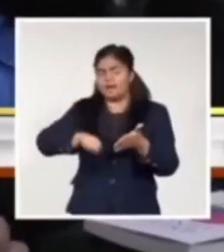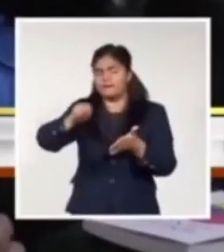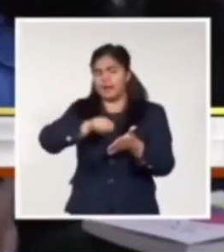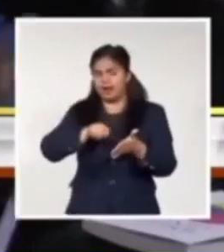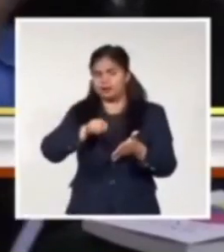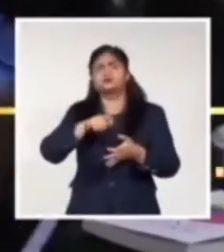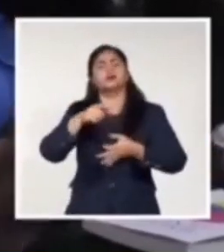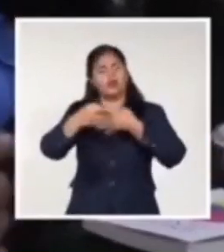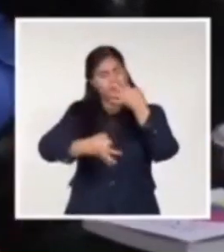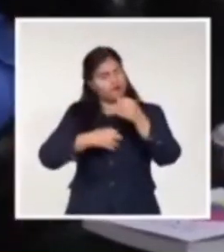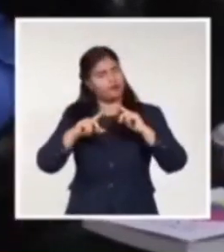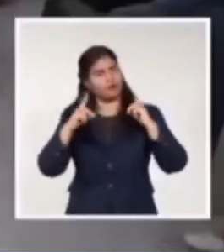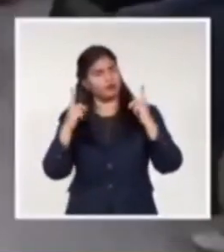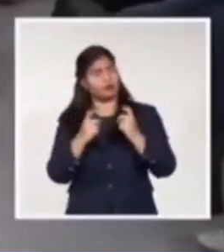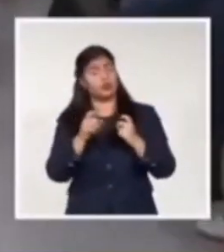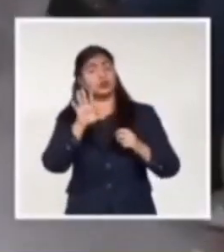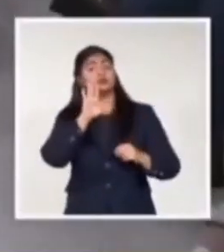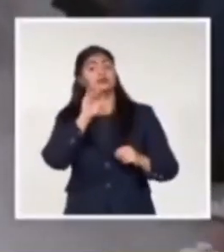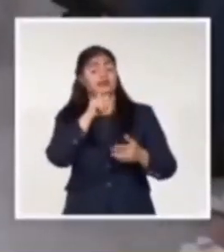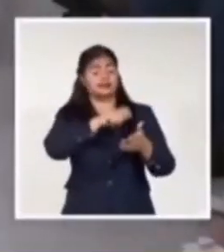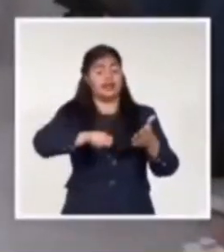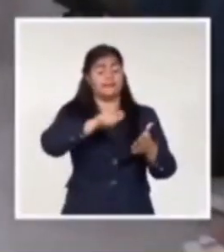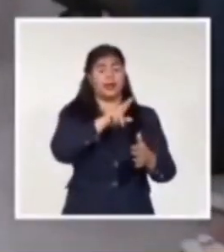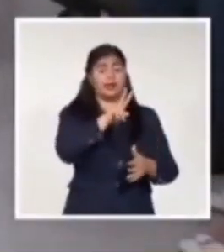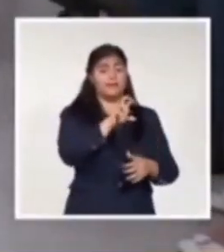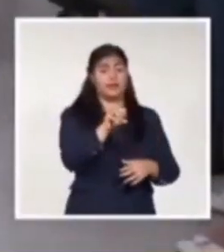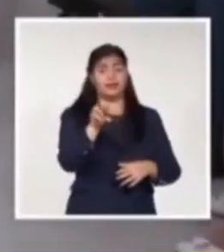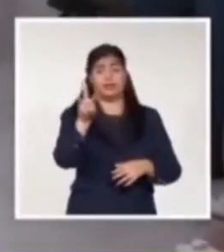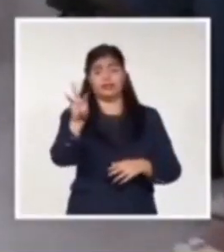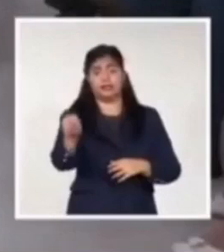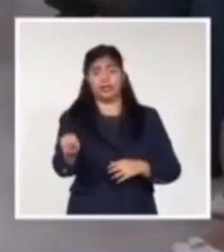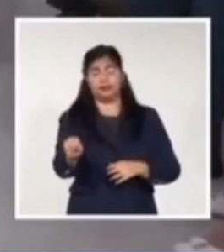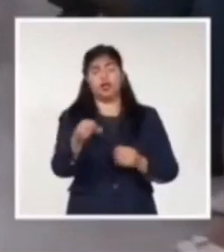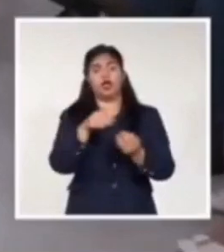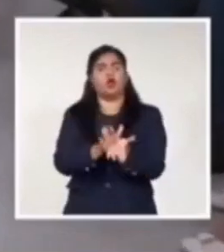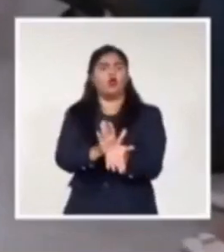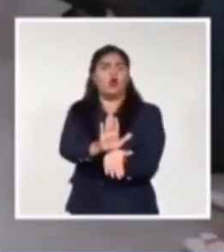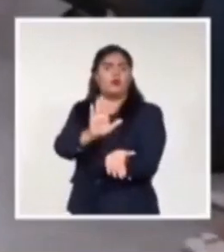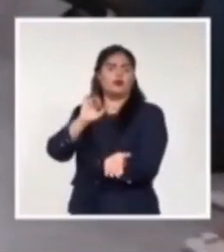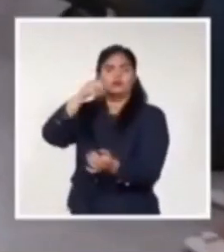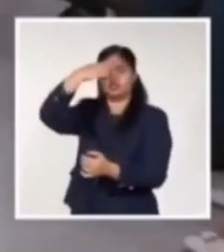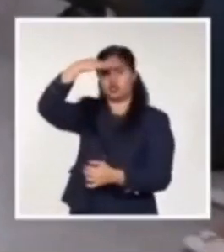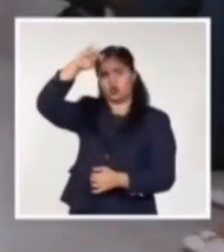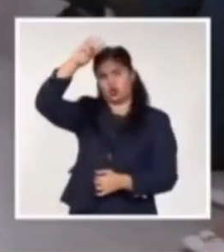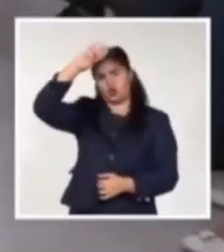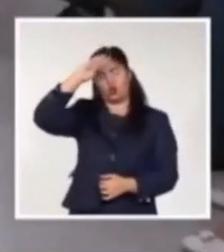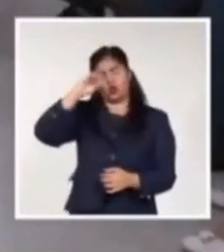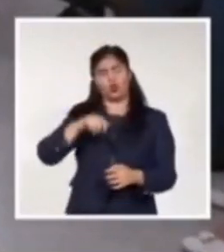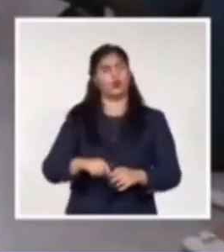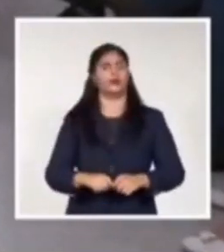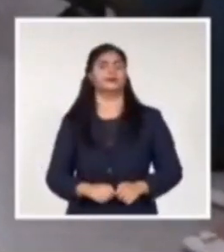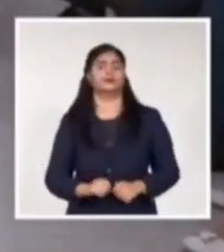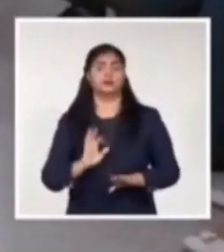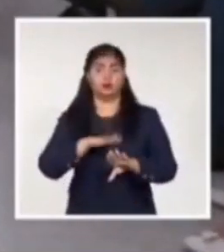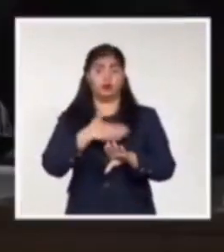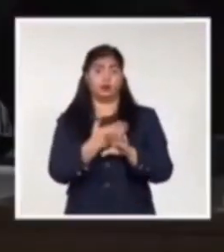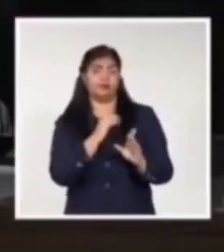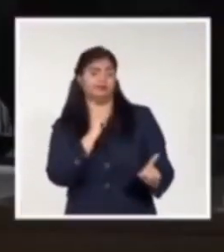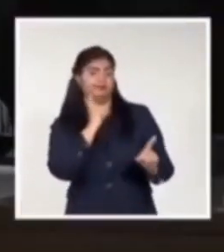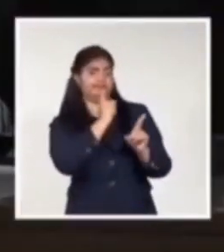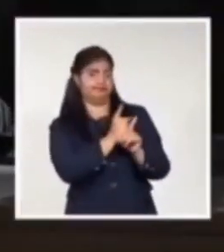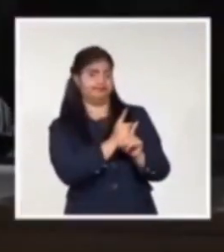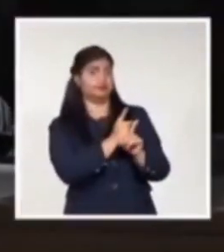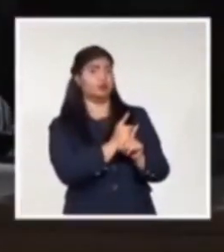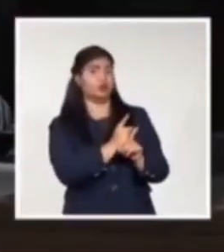2030 es un compromiso de estado para la nación cubana más tarde un encuentro con cubanos emigrantes